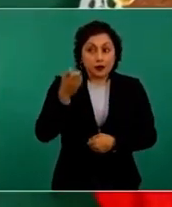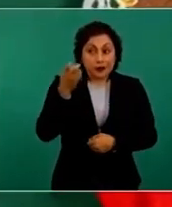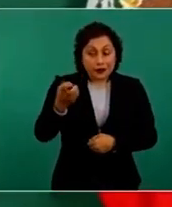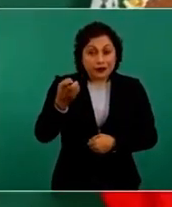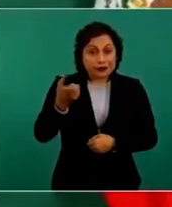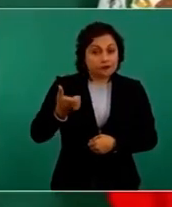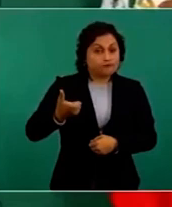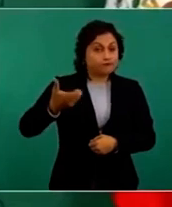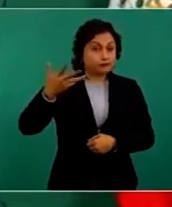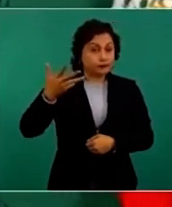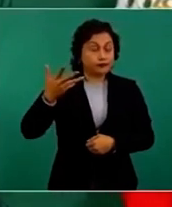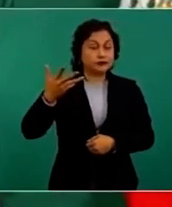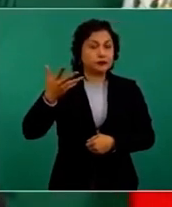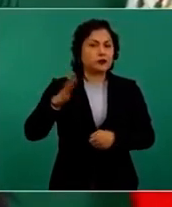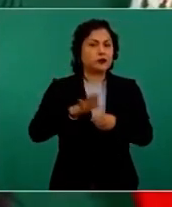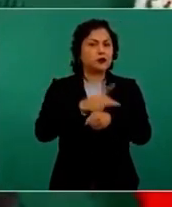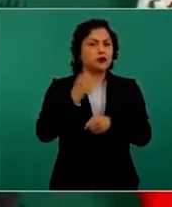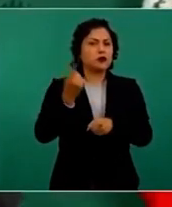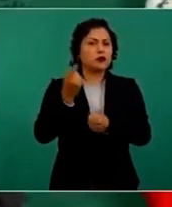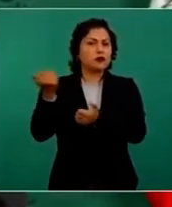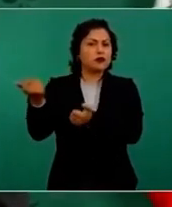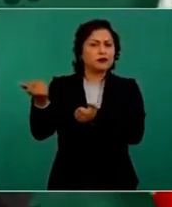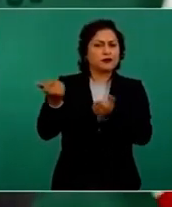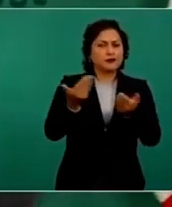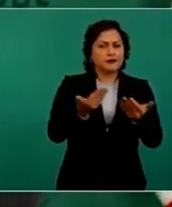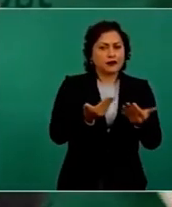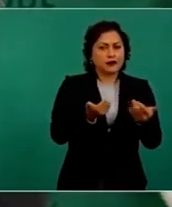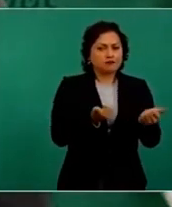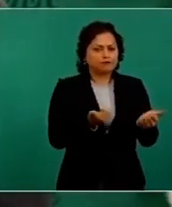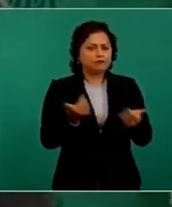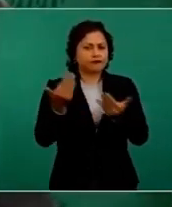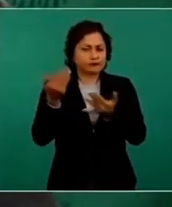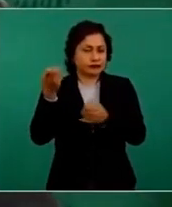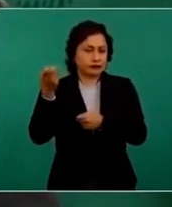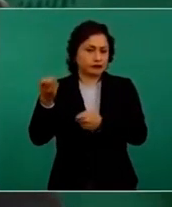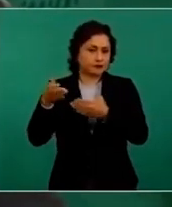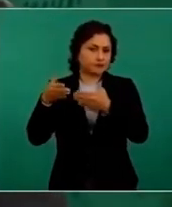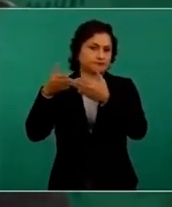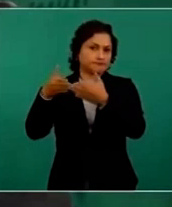de transporte marítimo tan elevado.